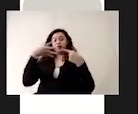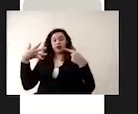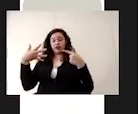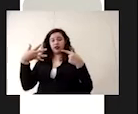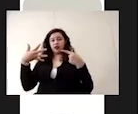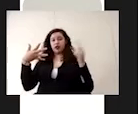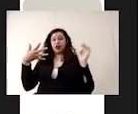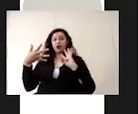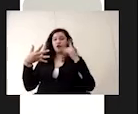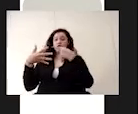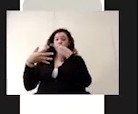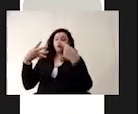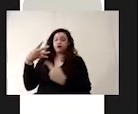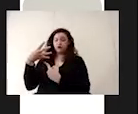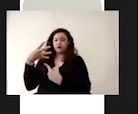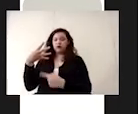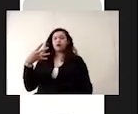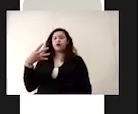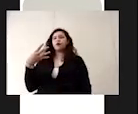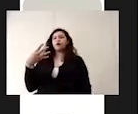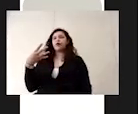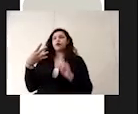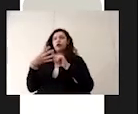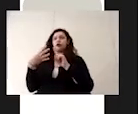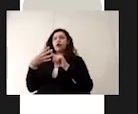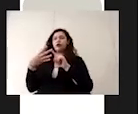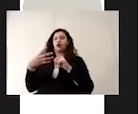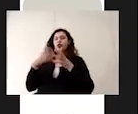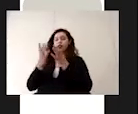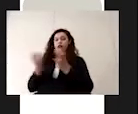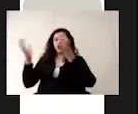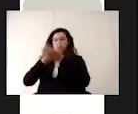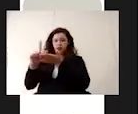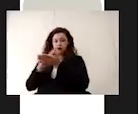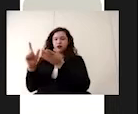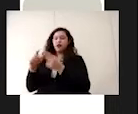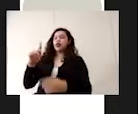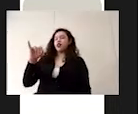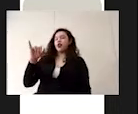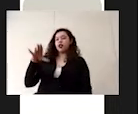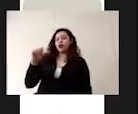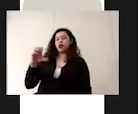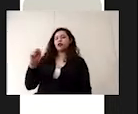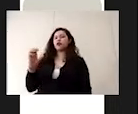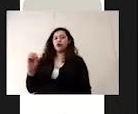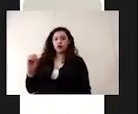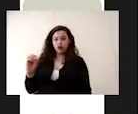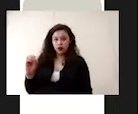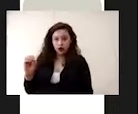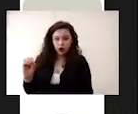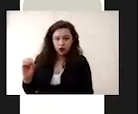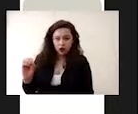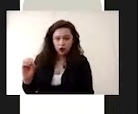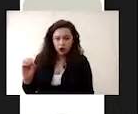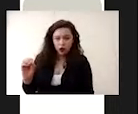cuatro puntos importantes, que es la limpieza de tinacos y o cisternas, dependiendo el caso, agua para